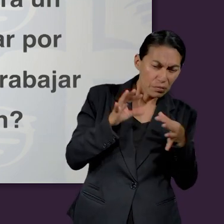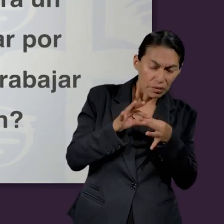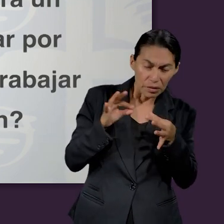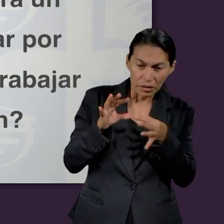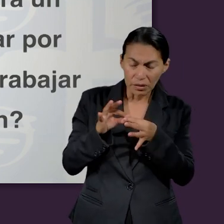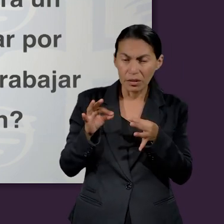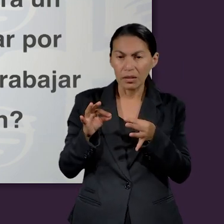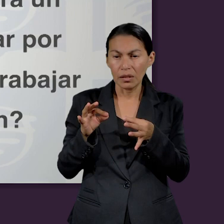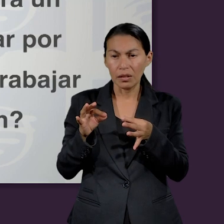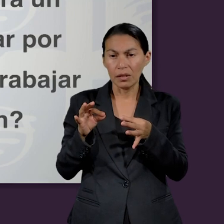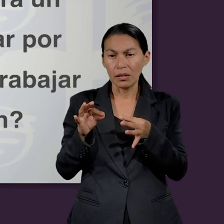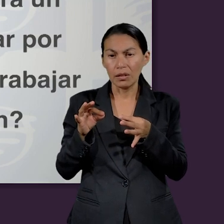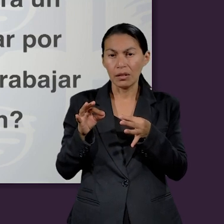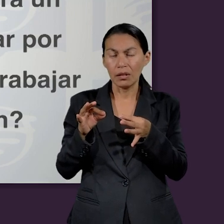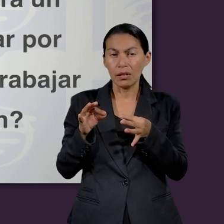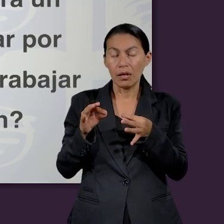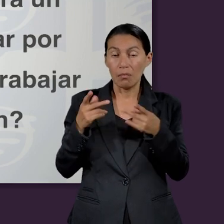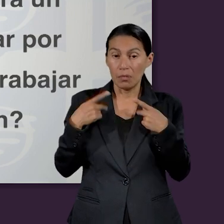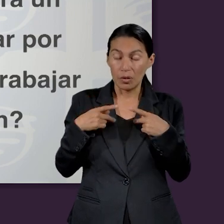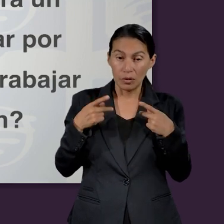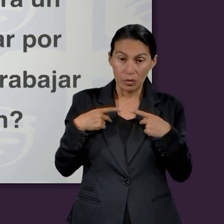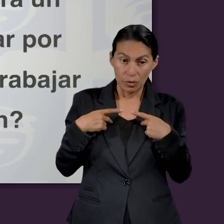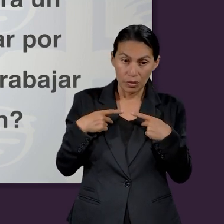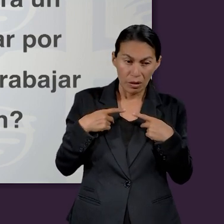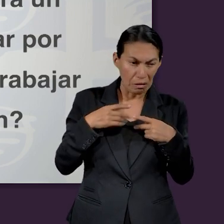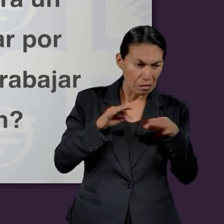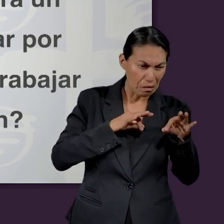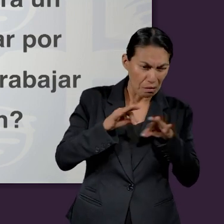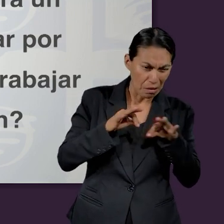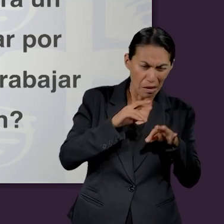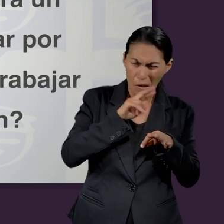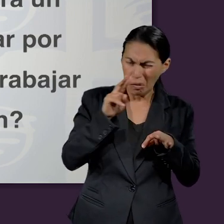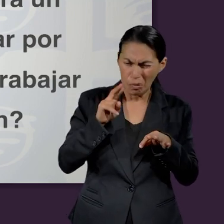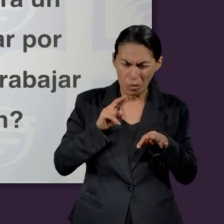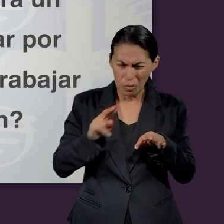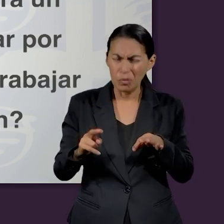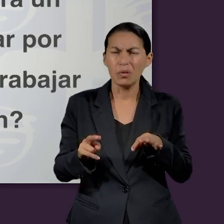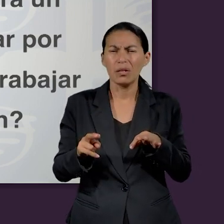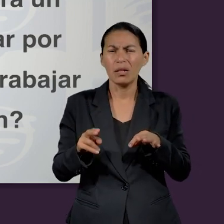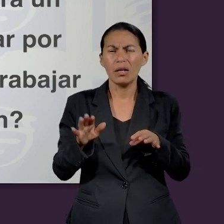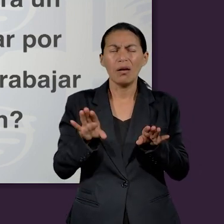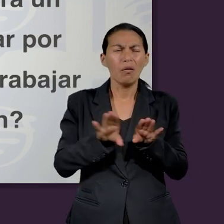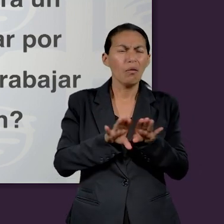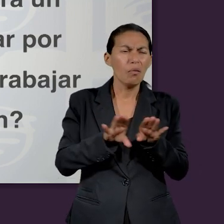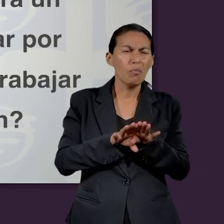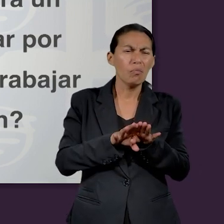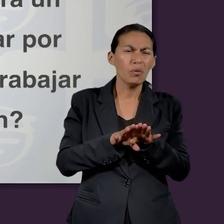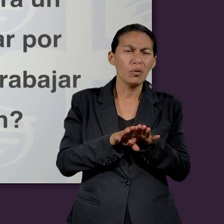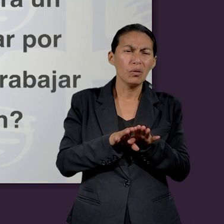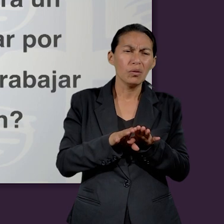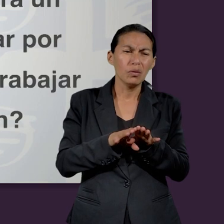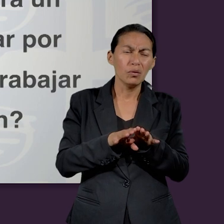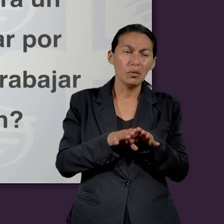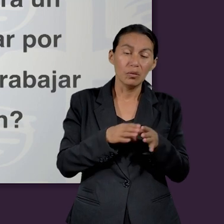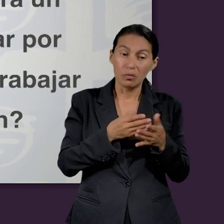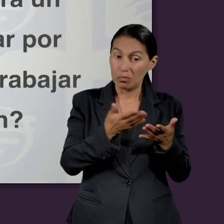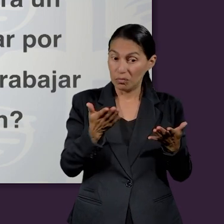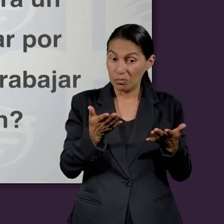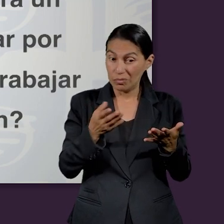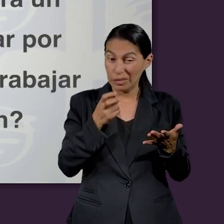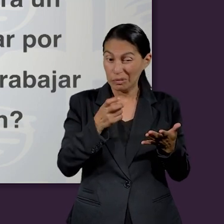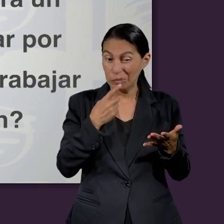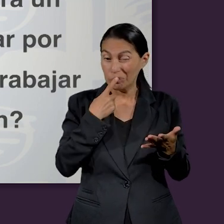¿Y cómo podría esto explicar por qué, para quienes nunca tuvieron que trabajar, su